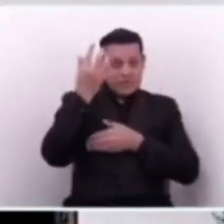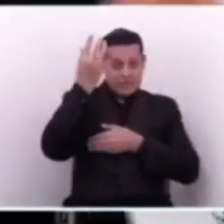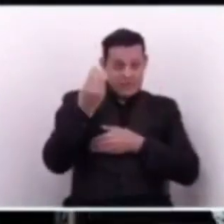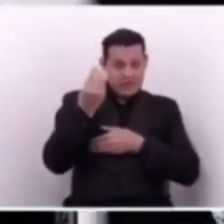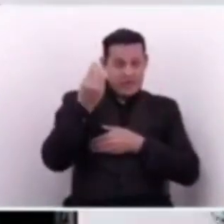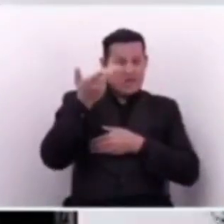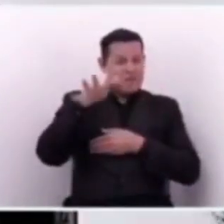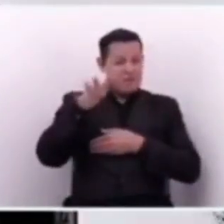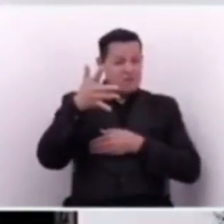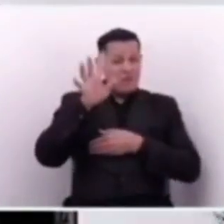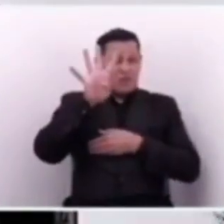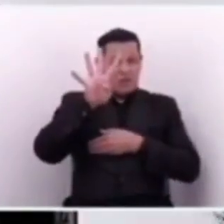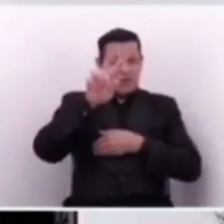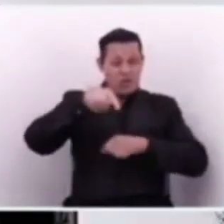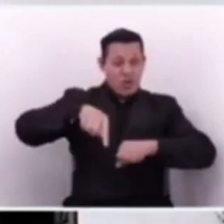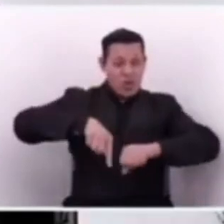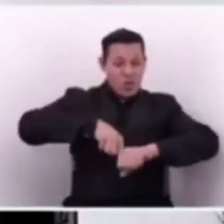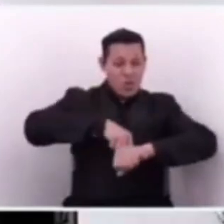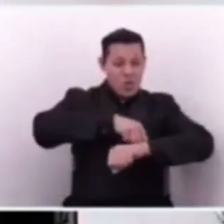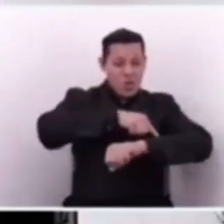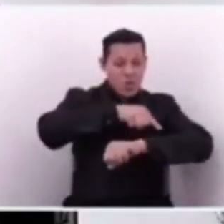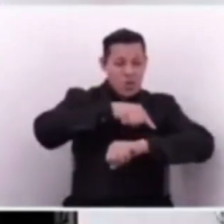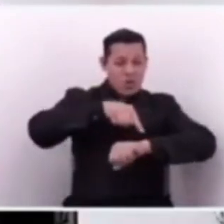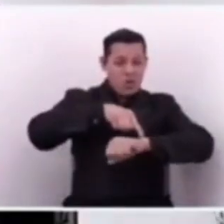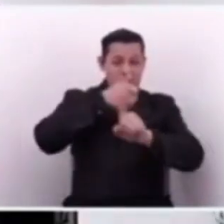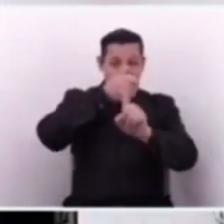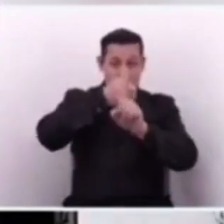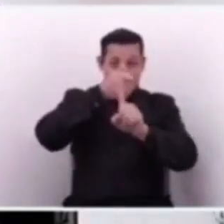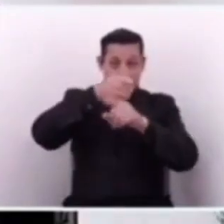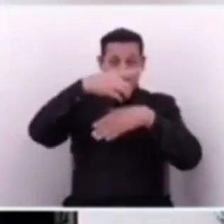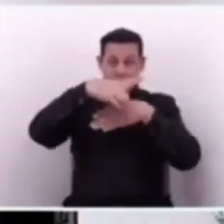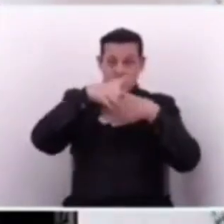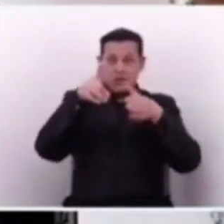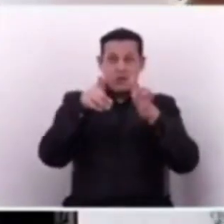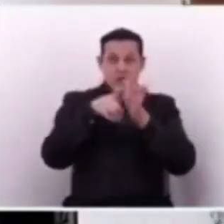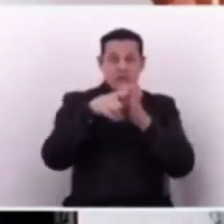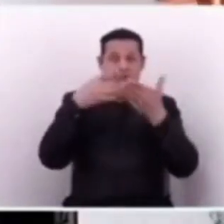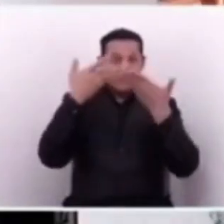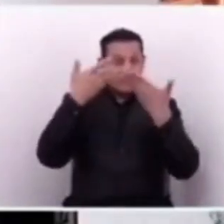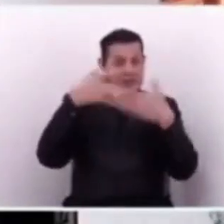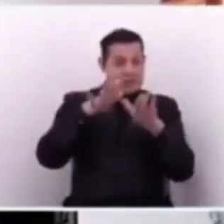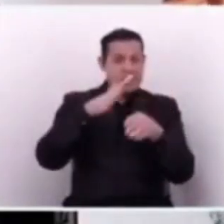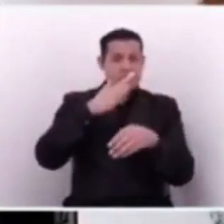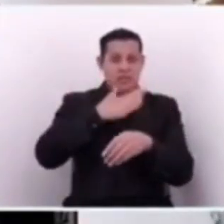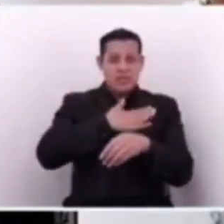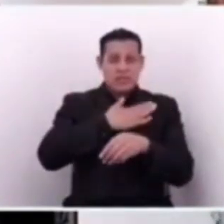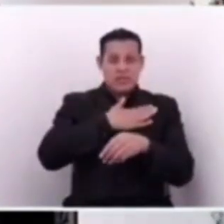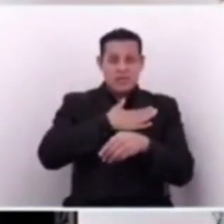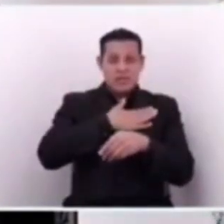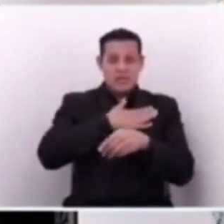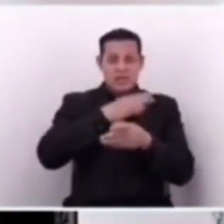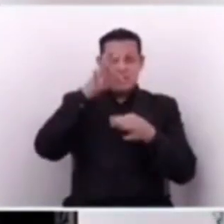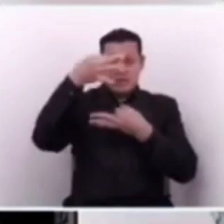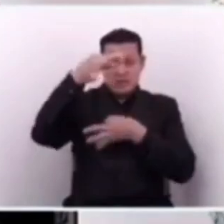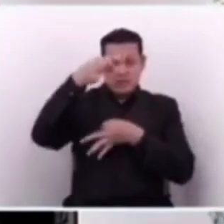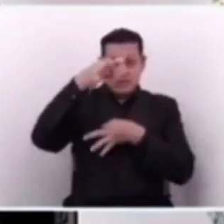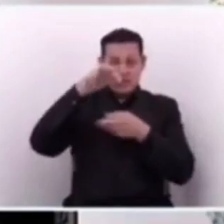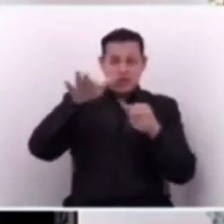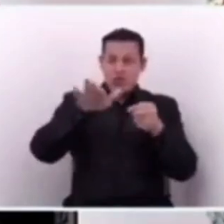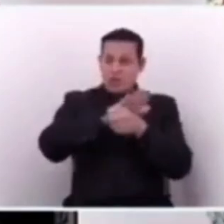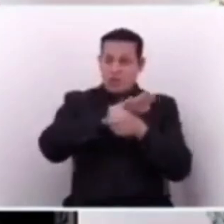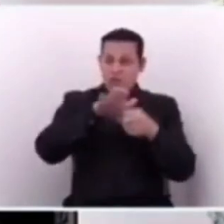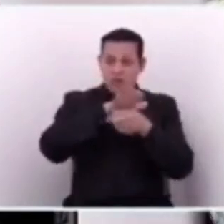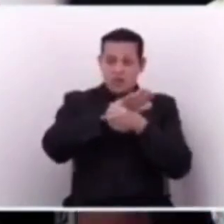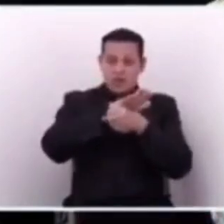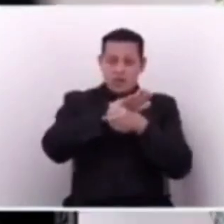día de hoy, de hecho hace más o menos cuatro horas que cada uno de los diputados ya tenían a disposición el documento